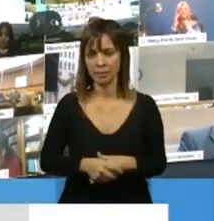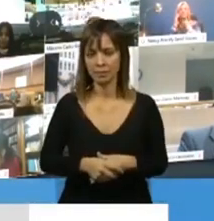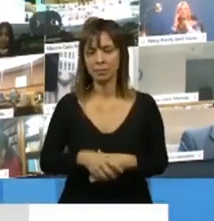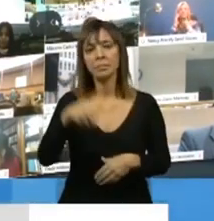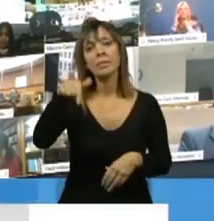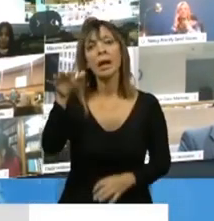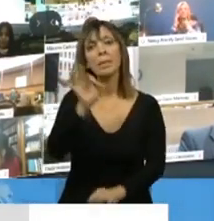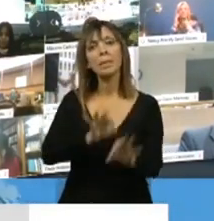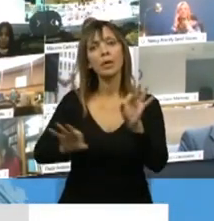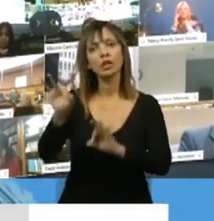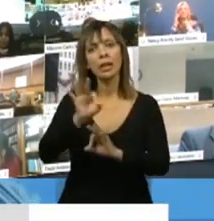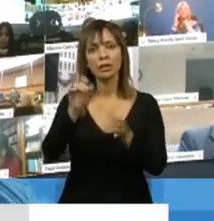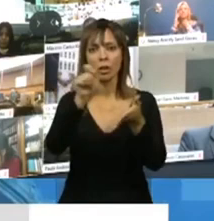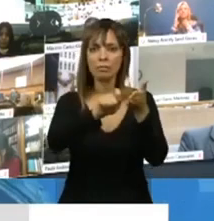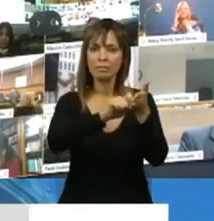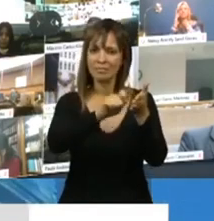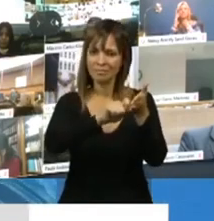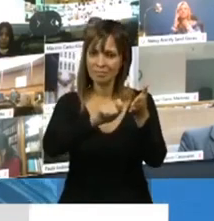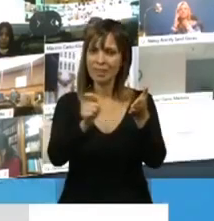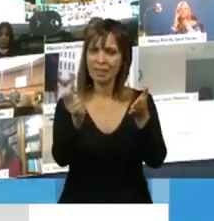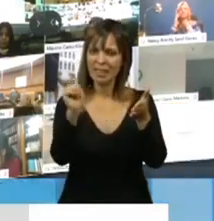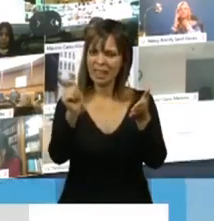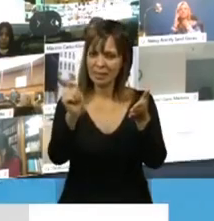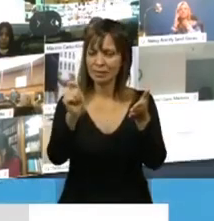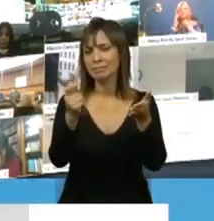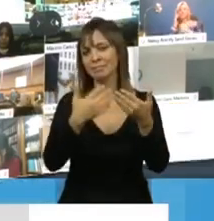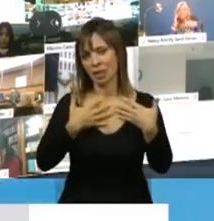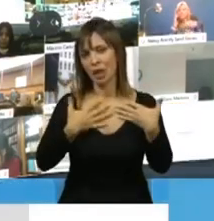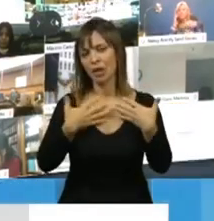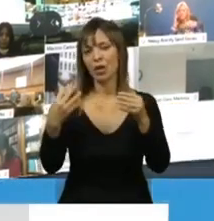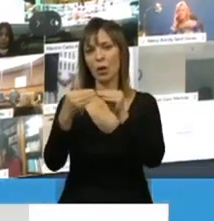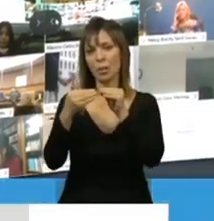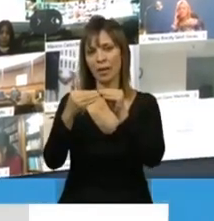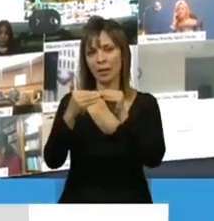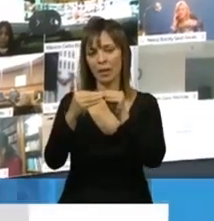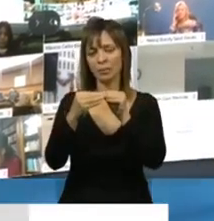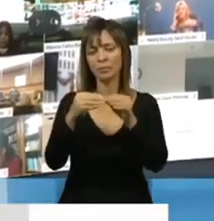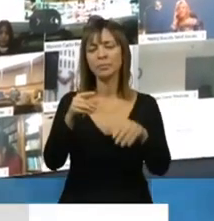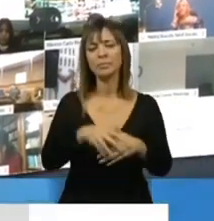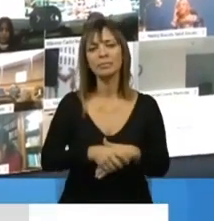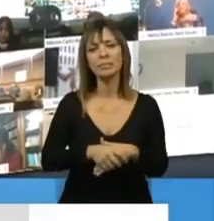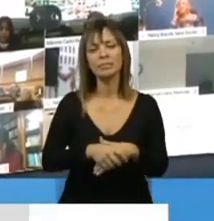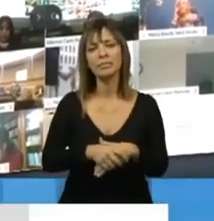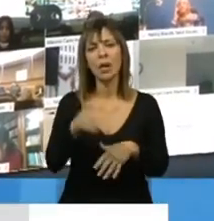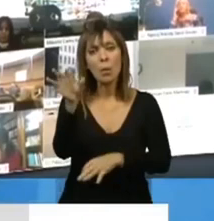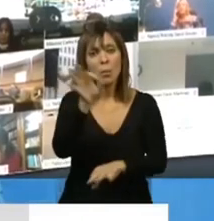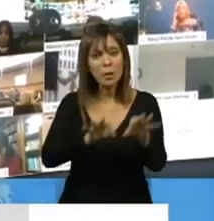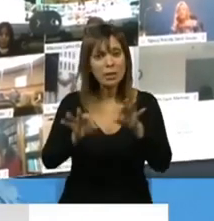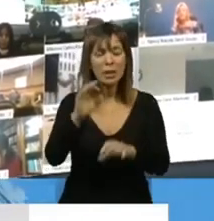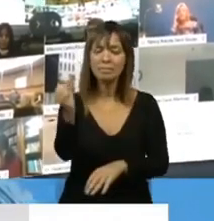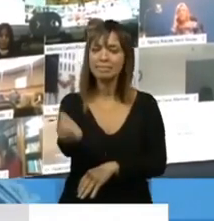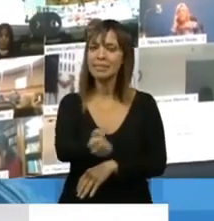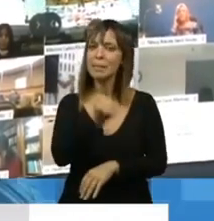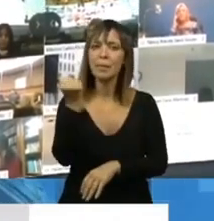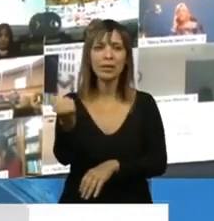de autoría del legislador, colega doctor Valibuca, es un proyecto de enorme importancia, porque